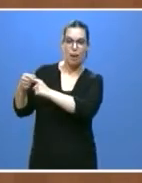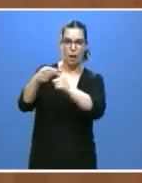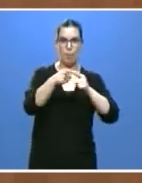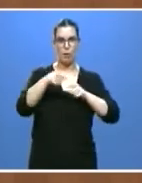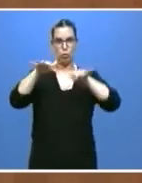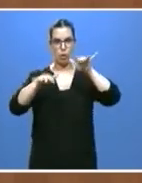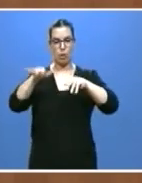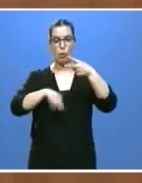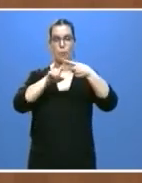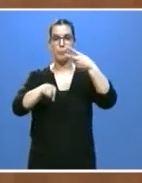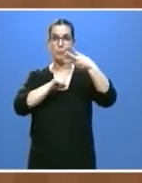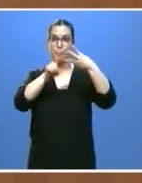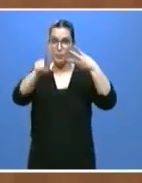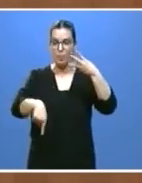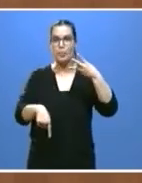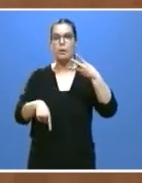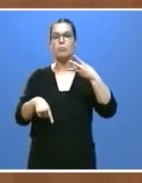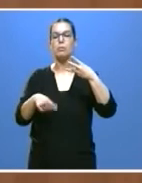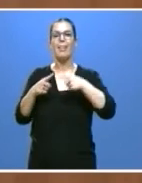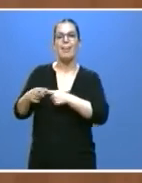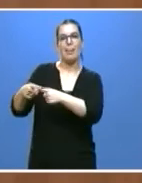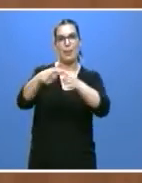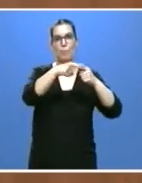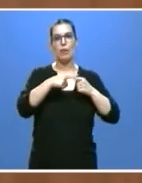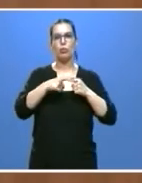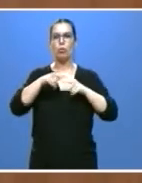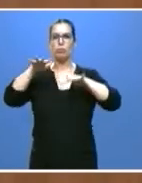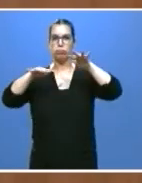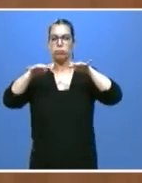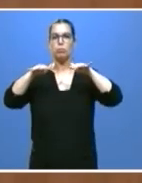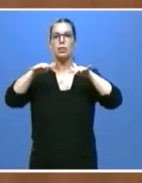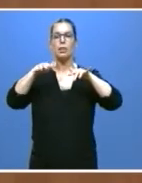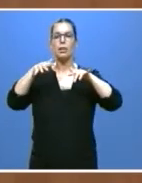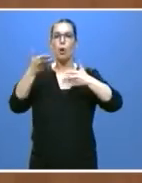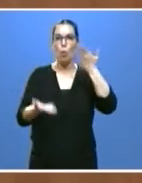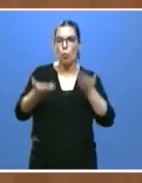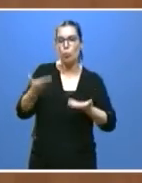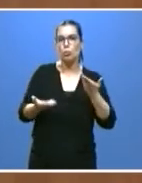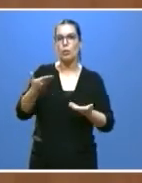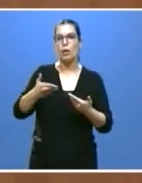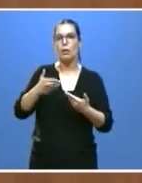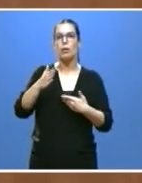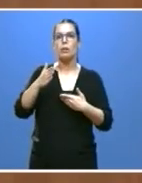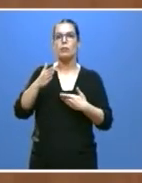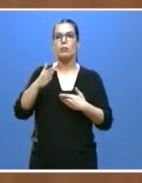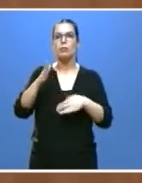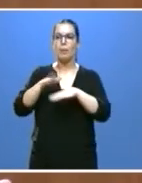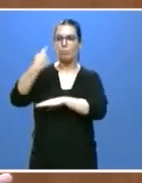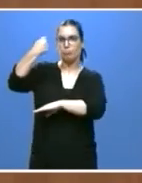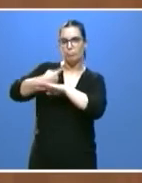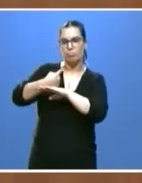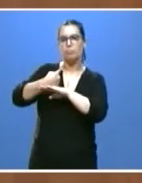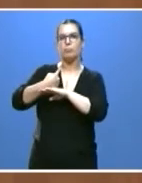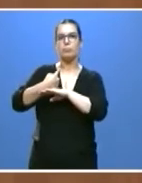lugar una distribución equilibrada y justa para el conjunto de administraciones de las condiciones de déficit y de